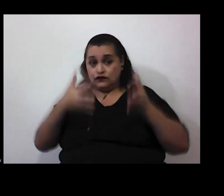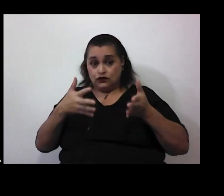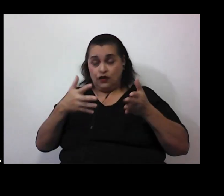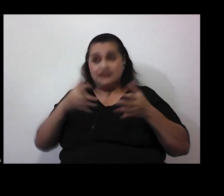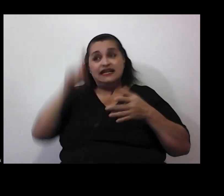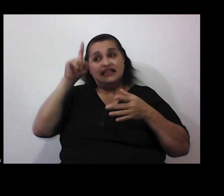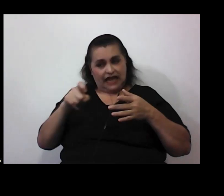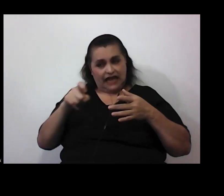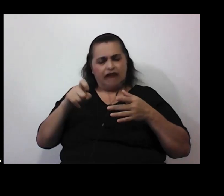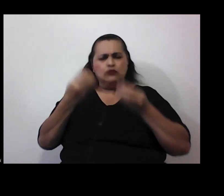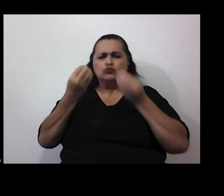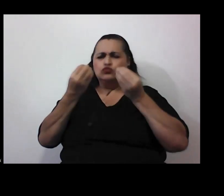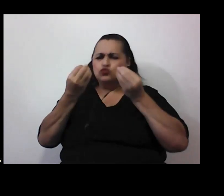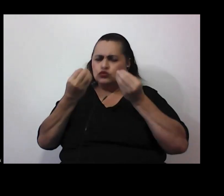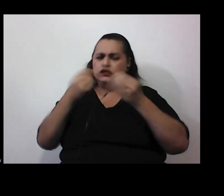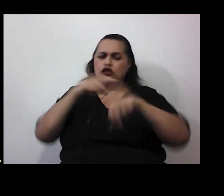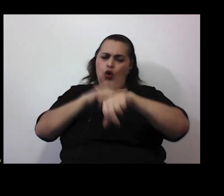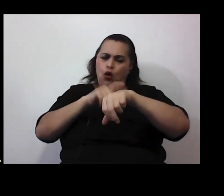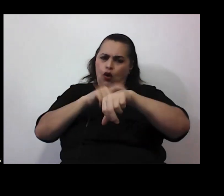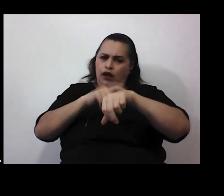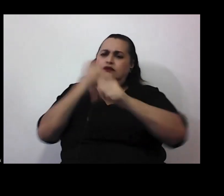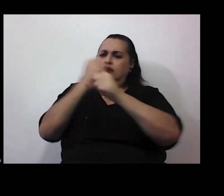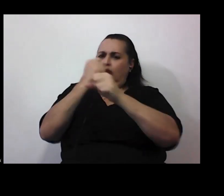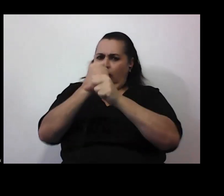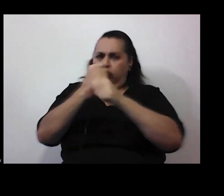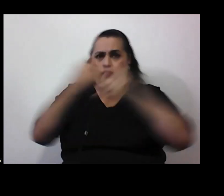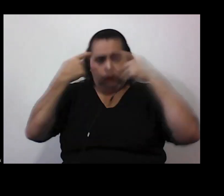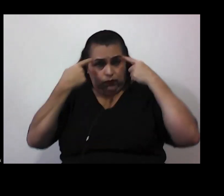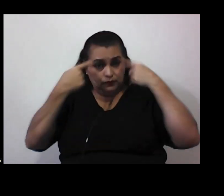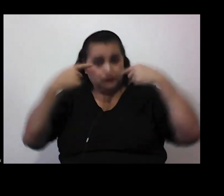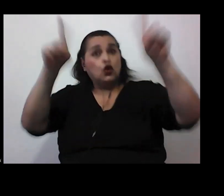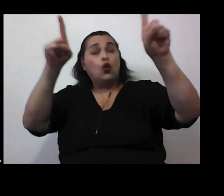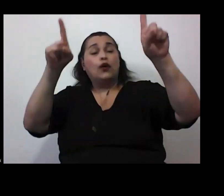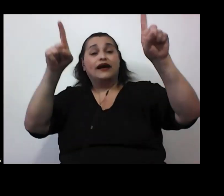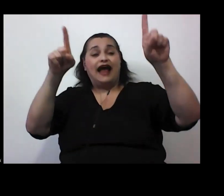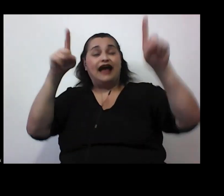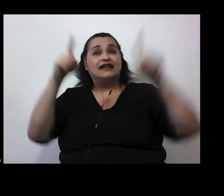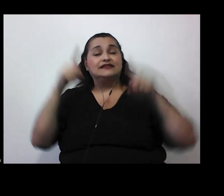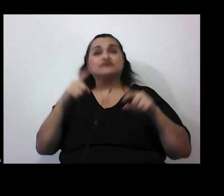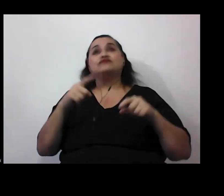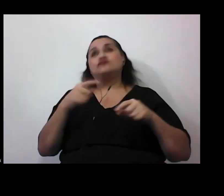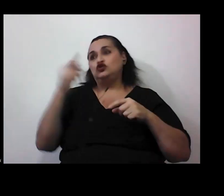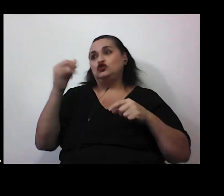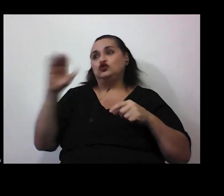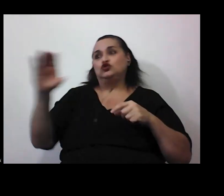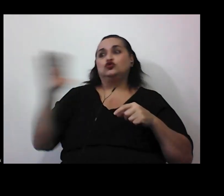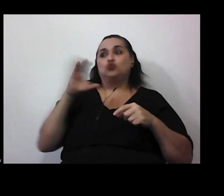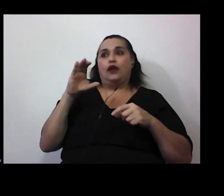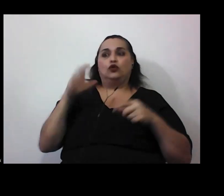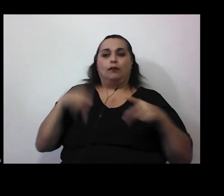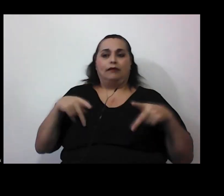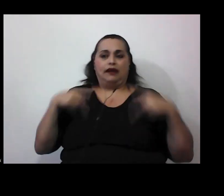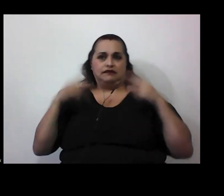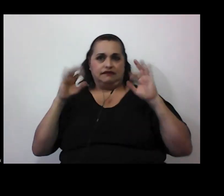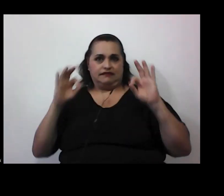tomar muchas horas de trabajo para lograr un sueldo que les permita vivir más o menos bien y eso les deja muy poco tiempo y energía para